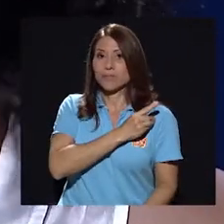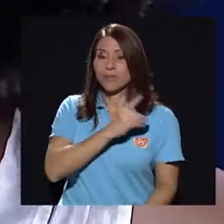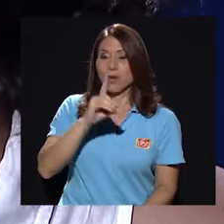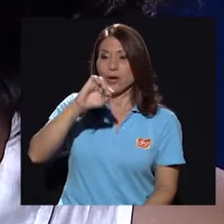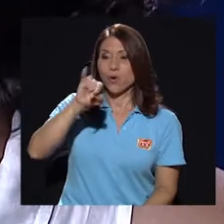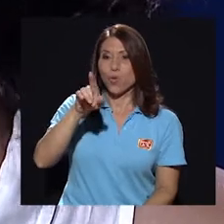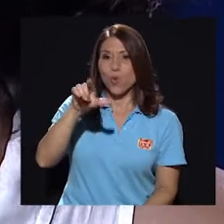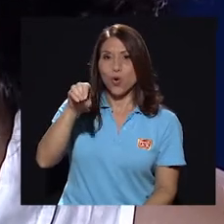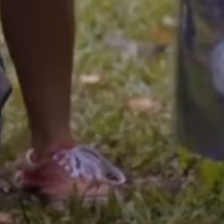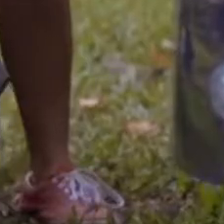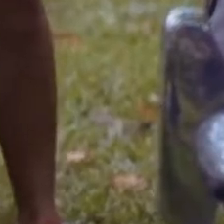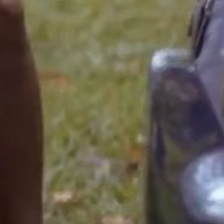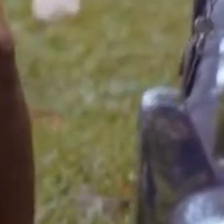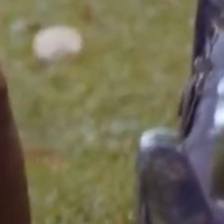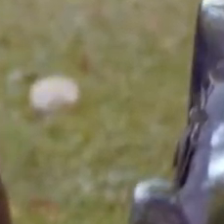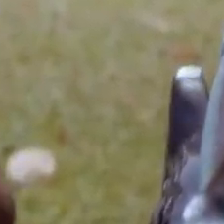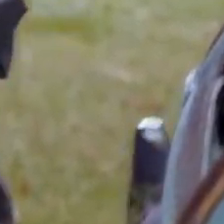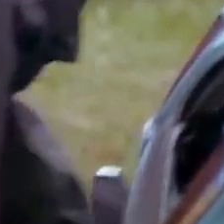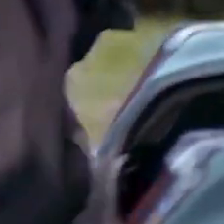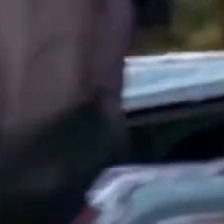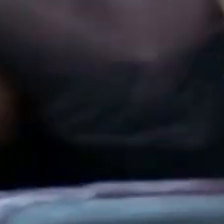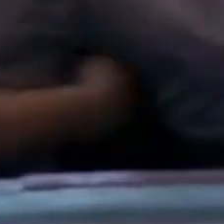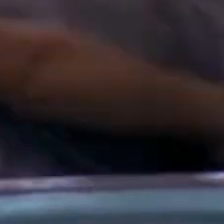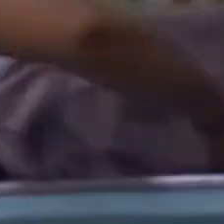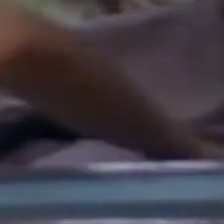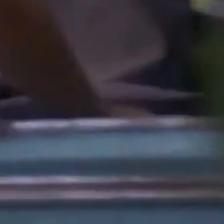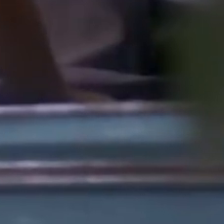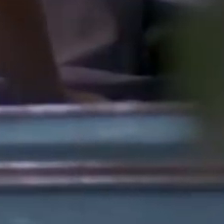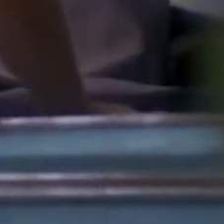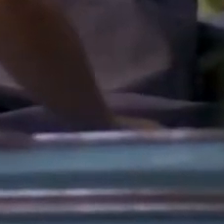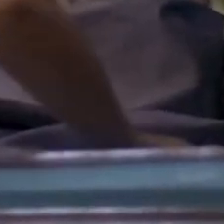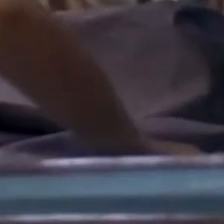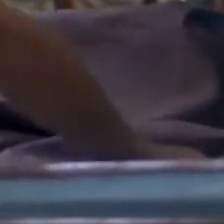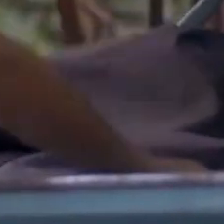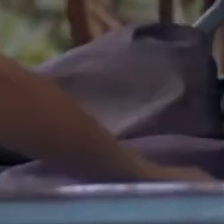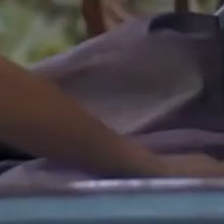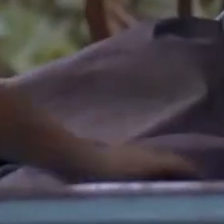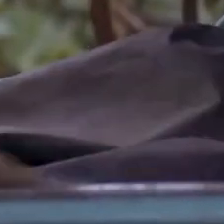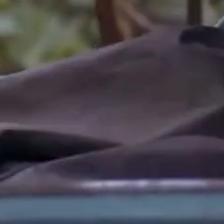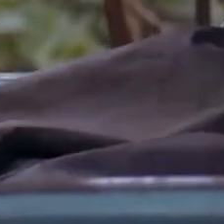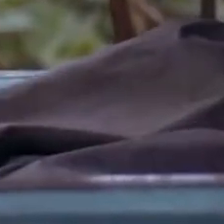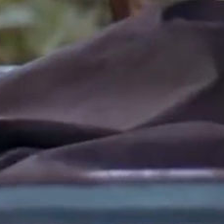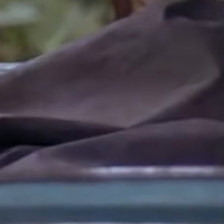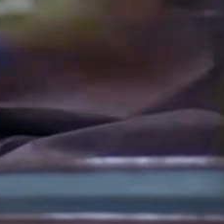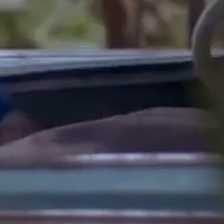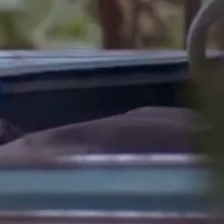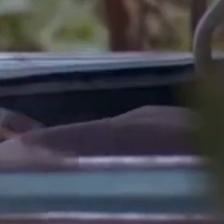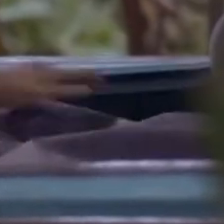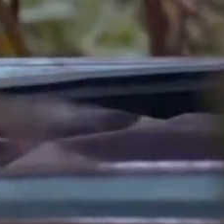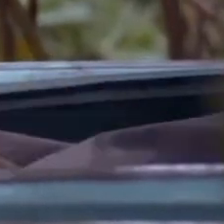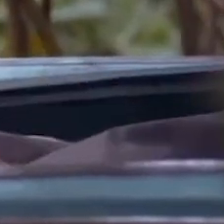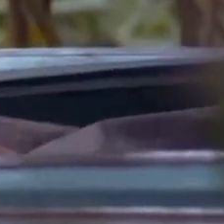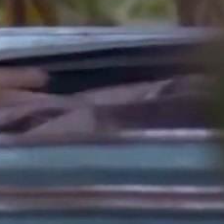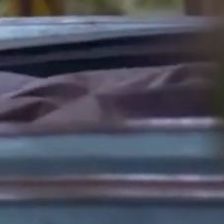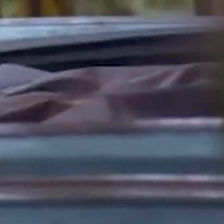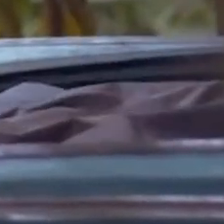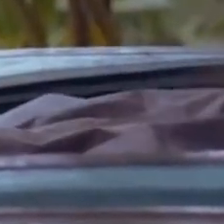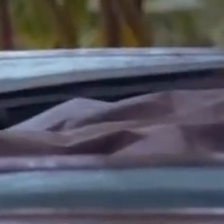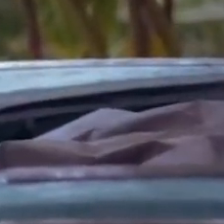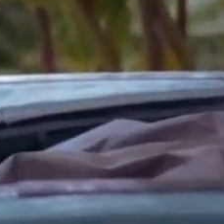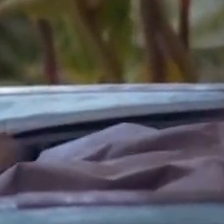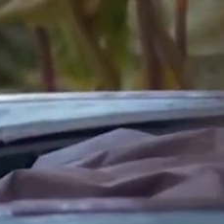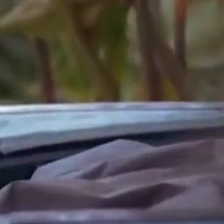plantea un poco eso, como un poco como nos ven de afuera, verdad, como nos ven tal vez otra gente en